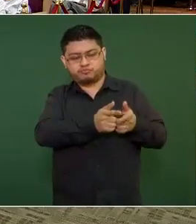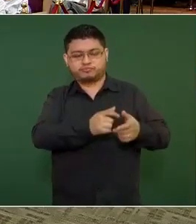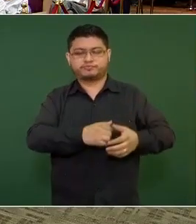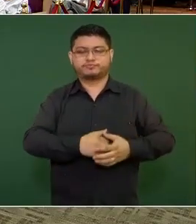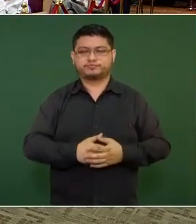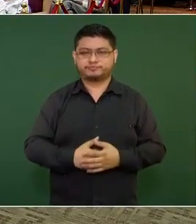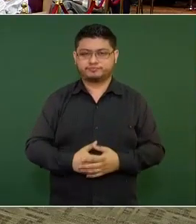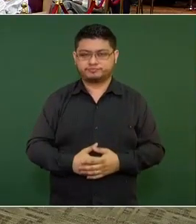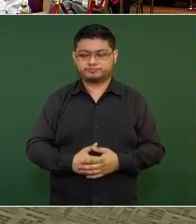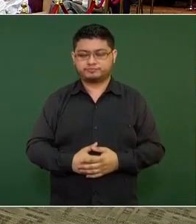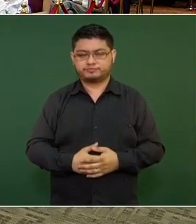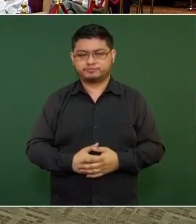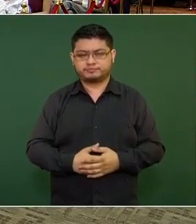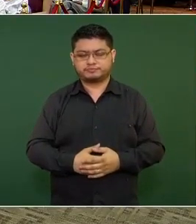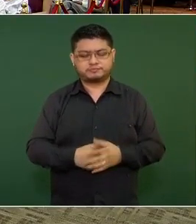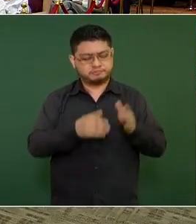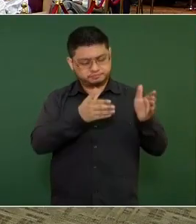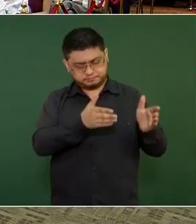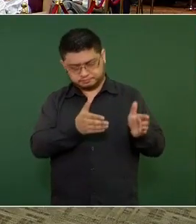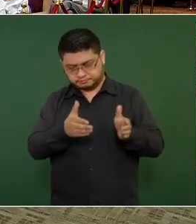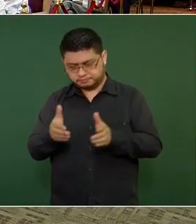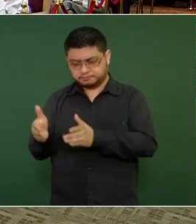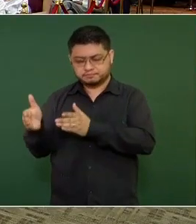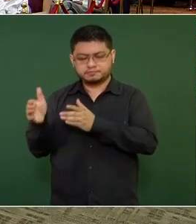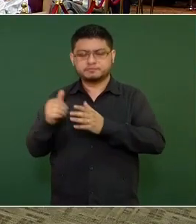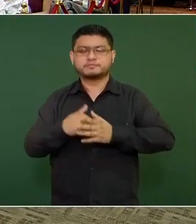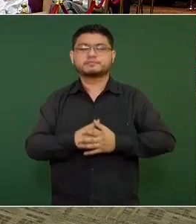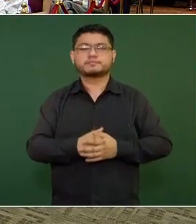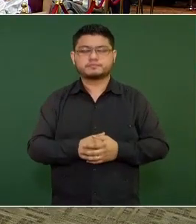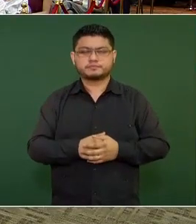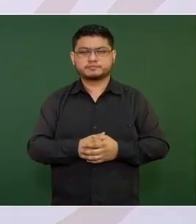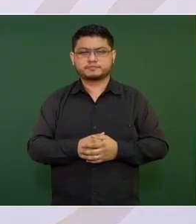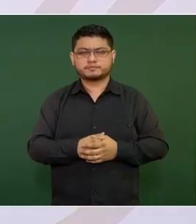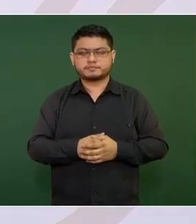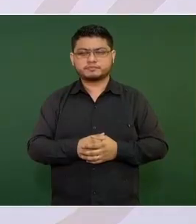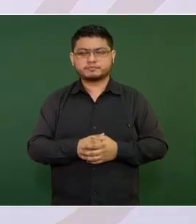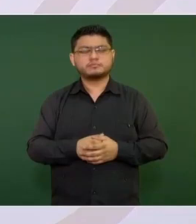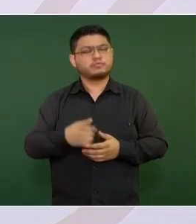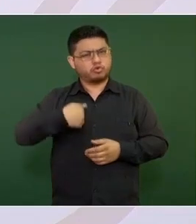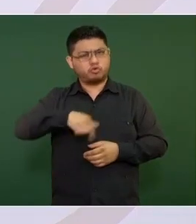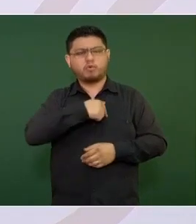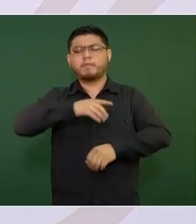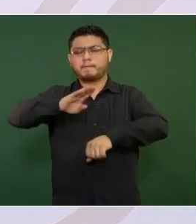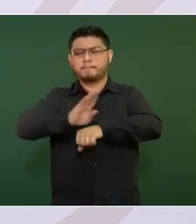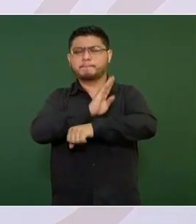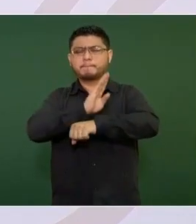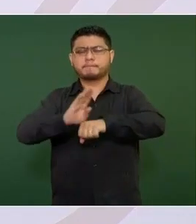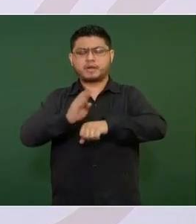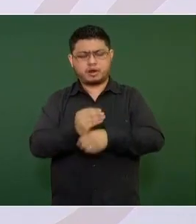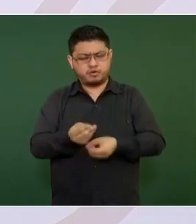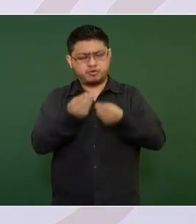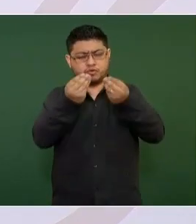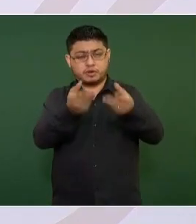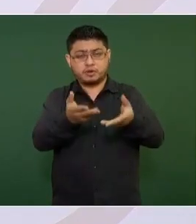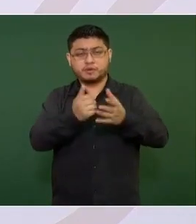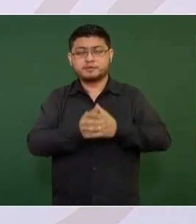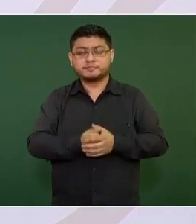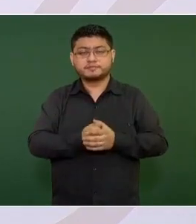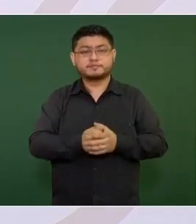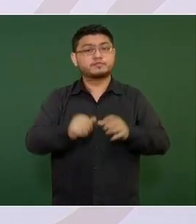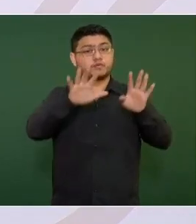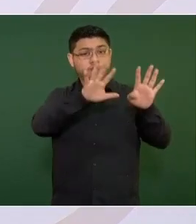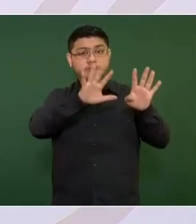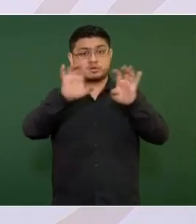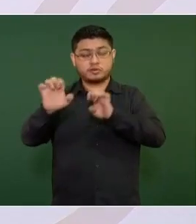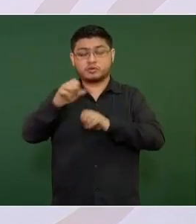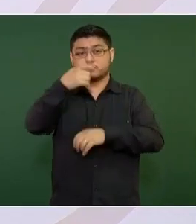Por otro lado, hemos beneficiado a 907